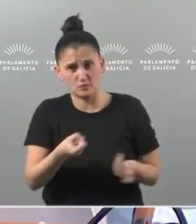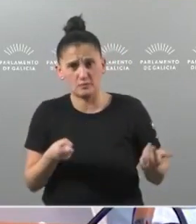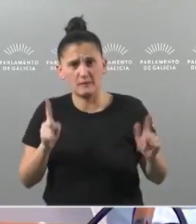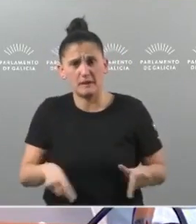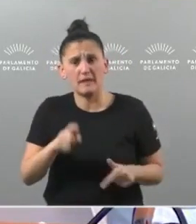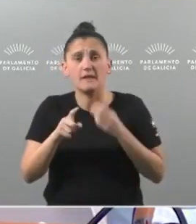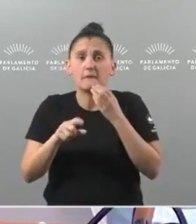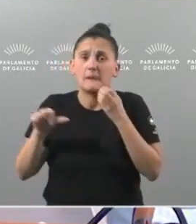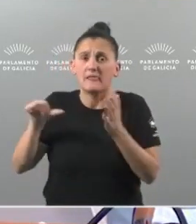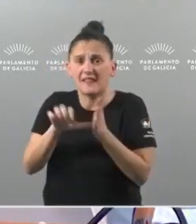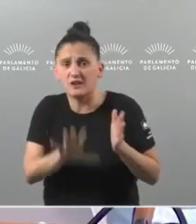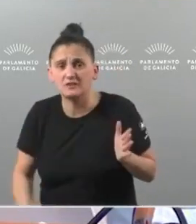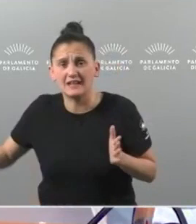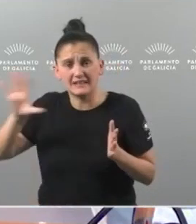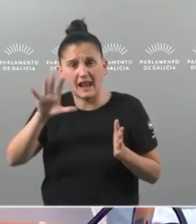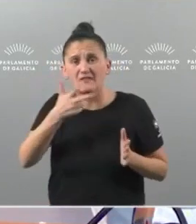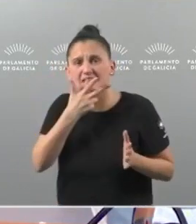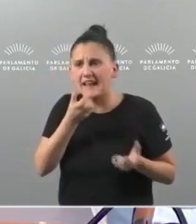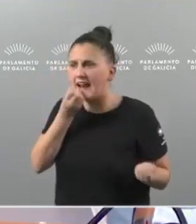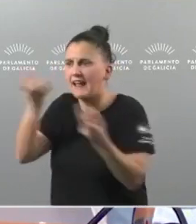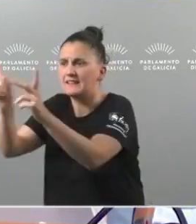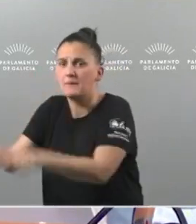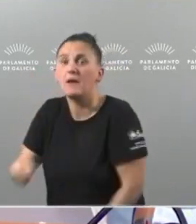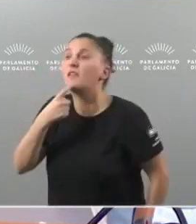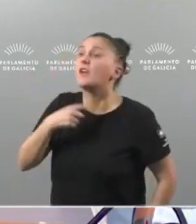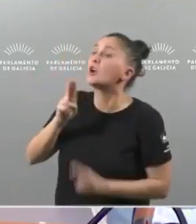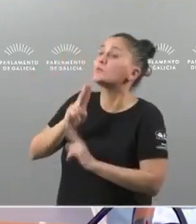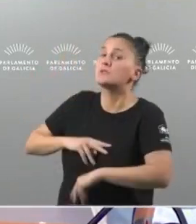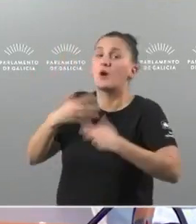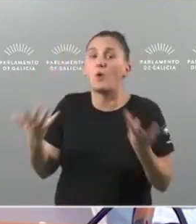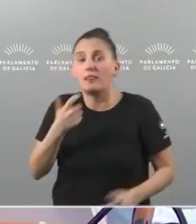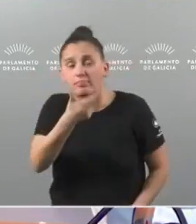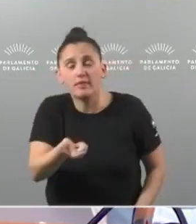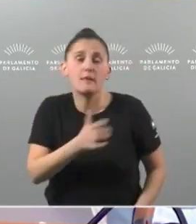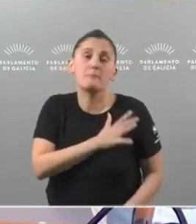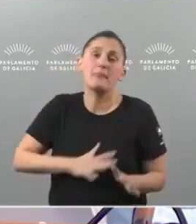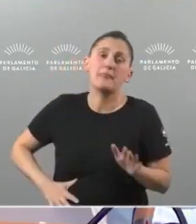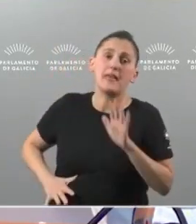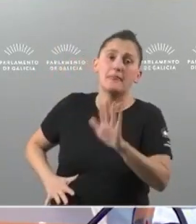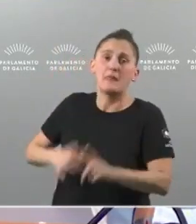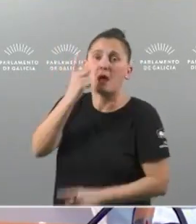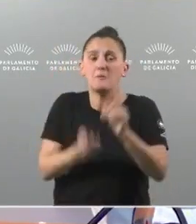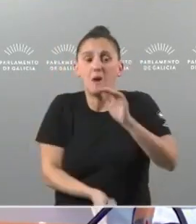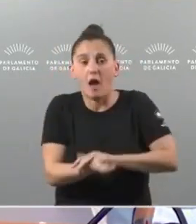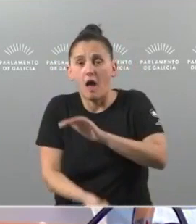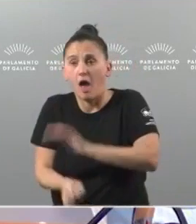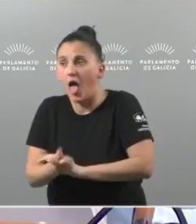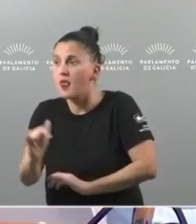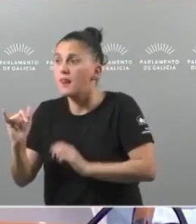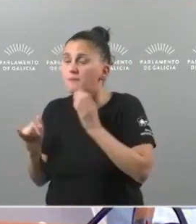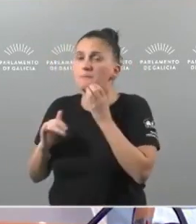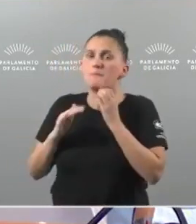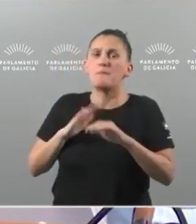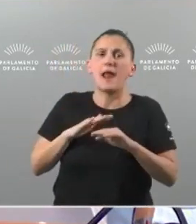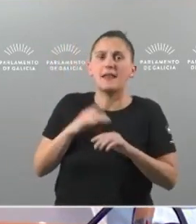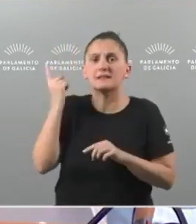o centro estatal de Fisterra. E din o seguinte, din que están pendentes de varias incidencias para se